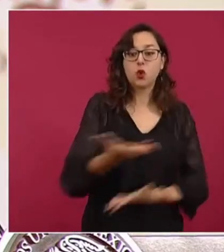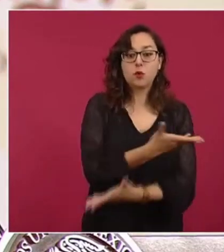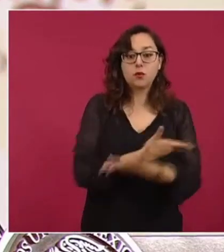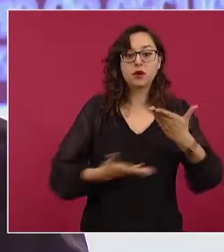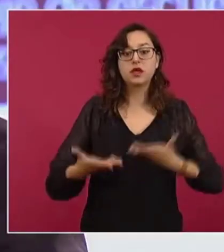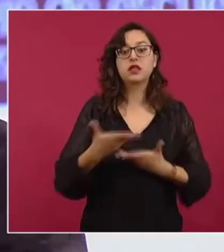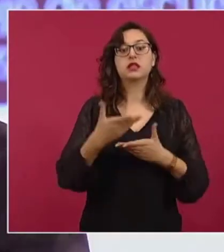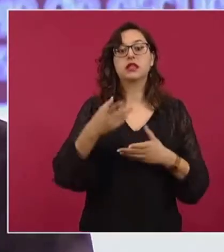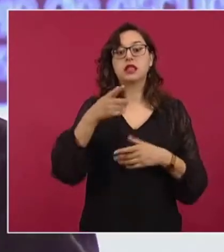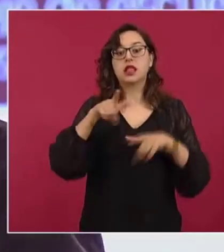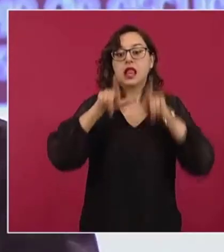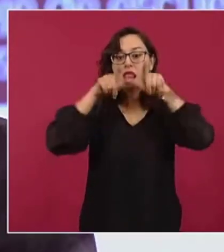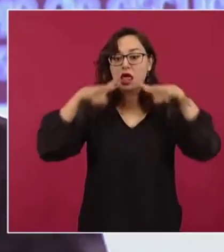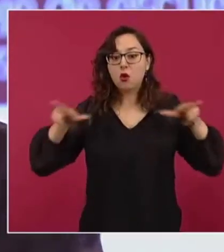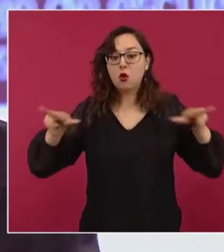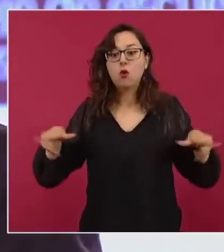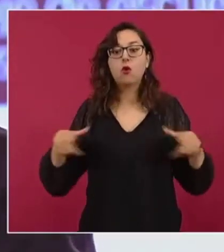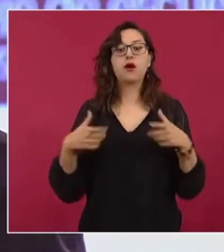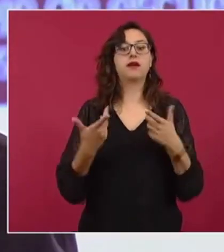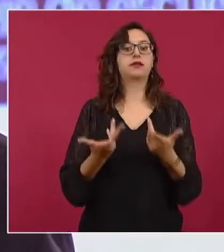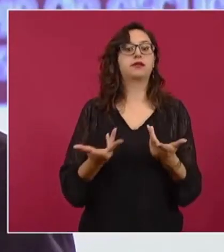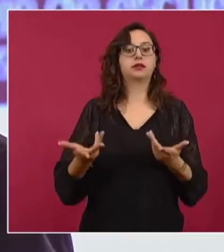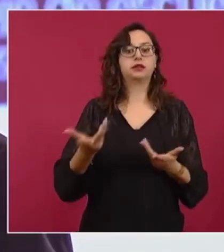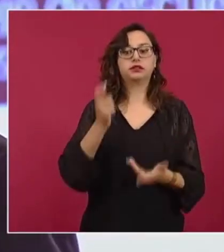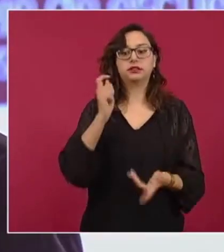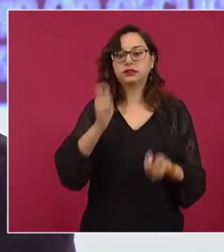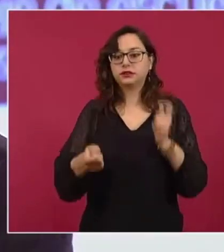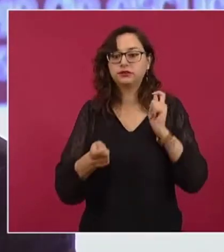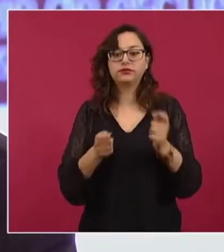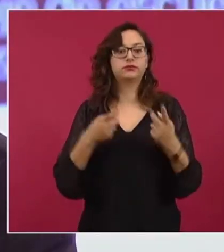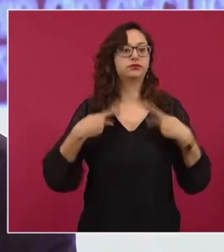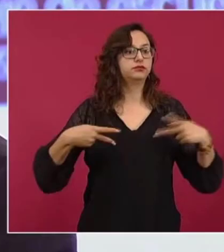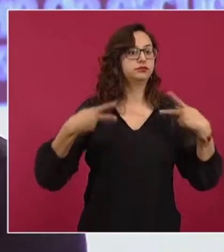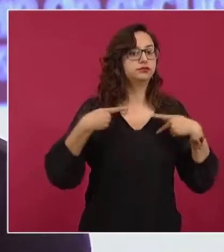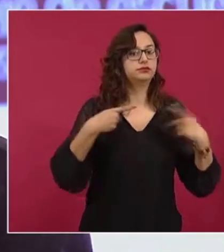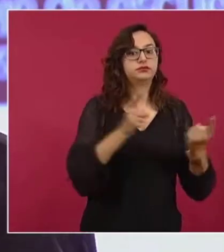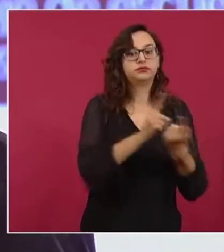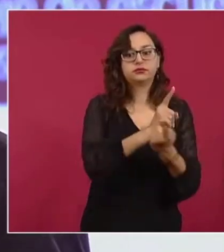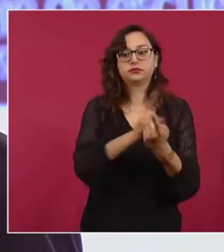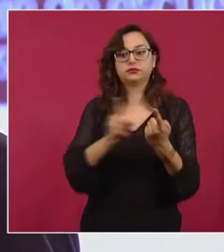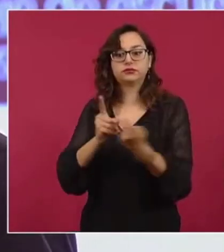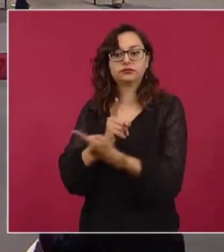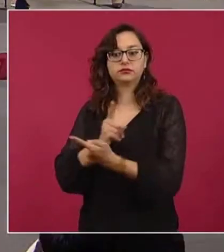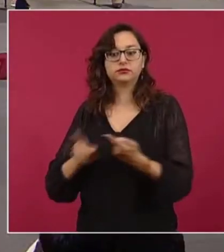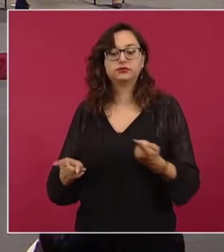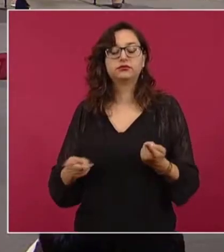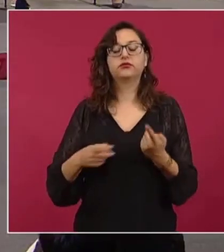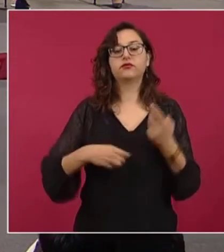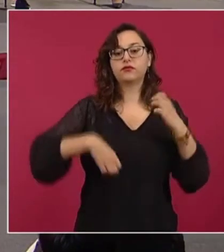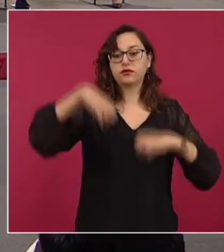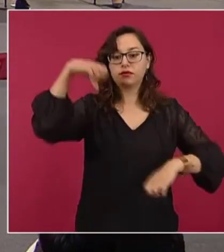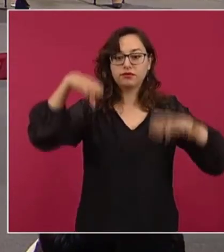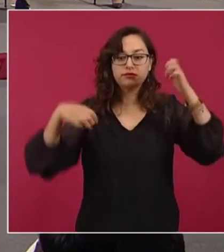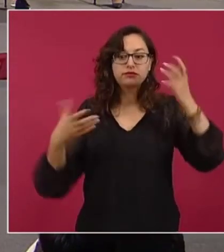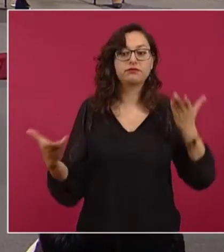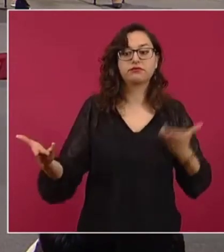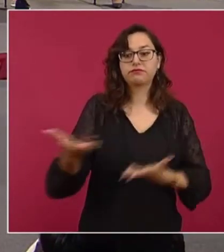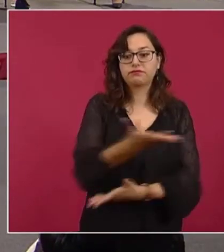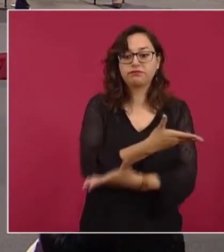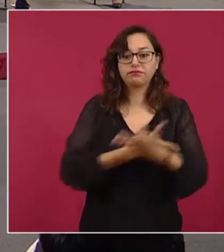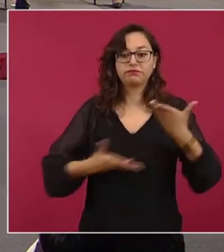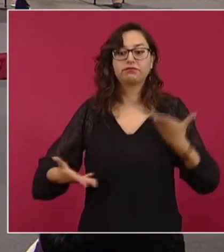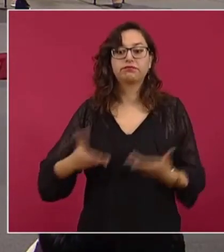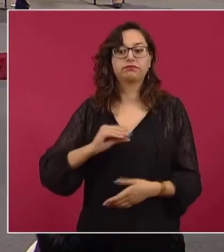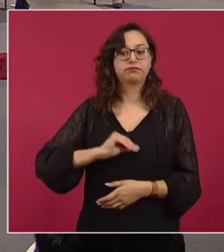del lenguaje, los significados de la socialización con personas de su edad y de otras edades, es la autoestima,